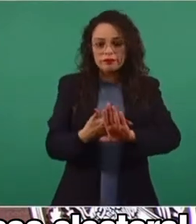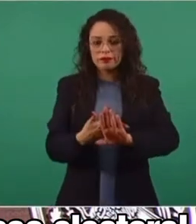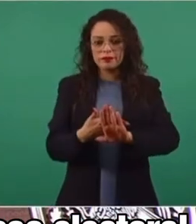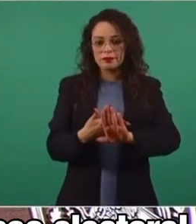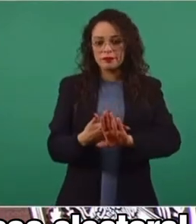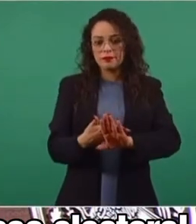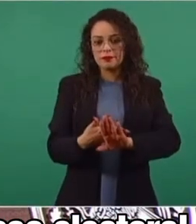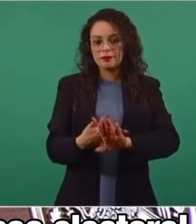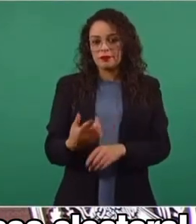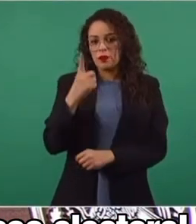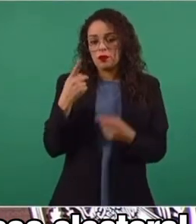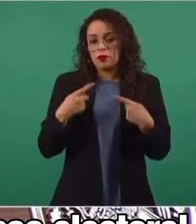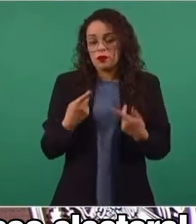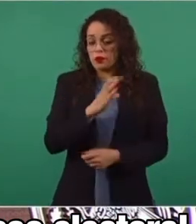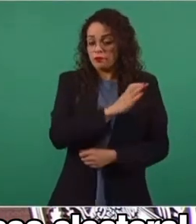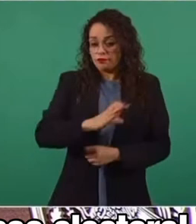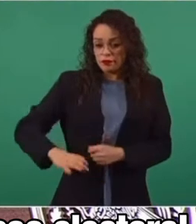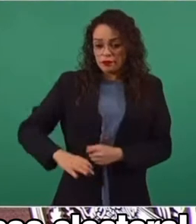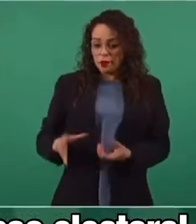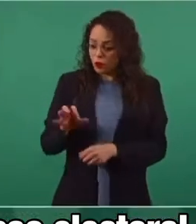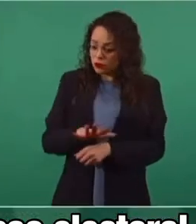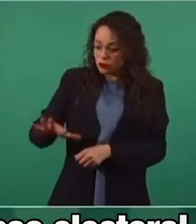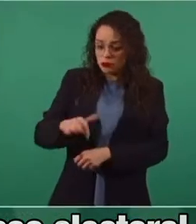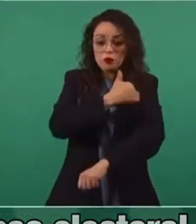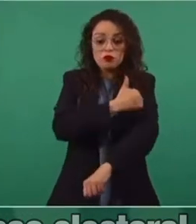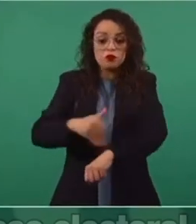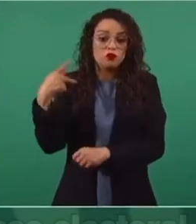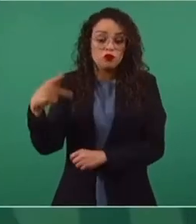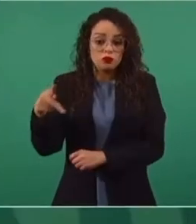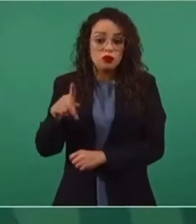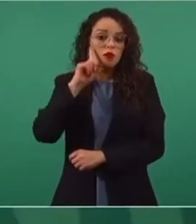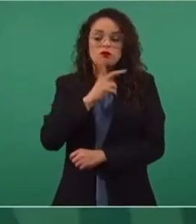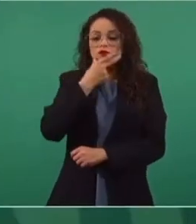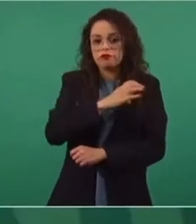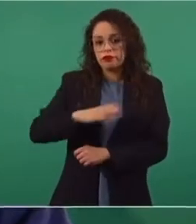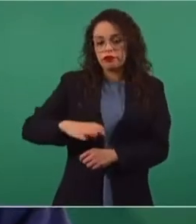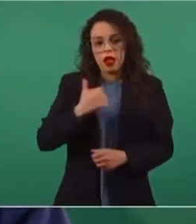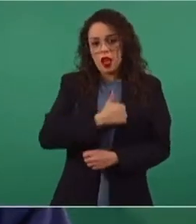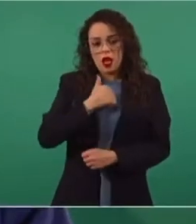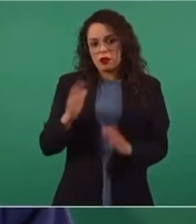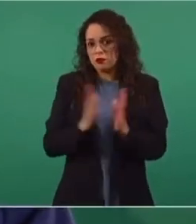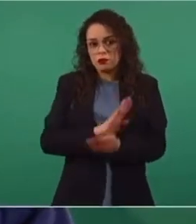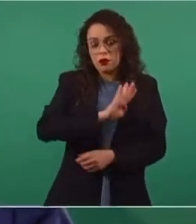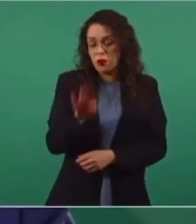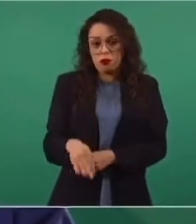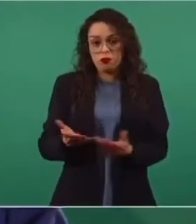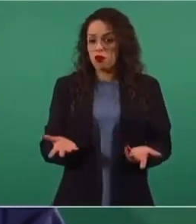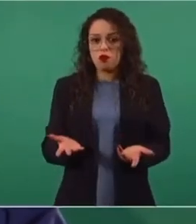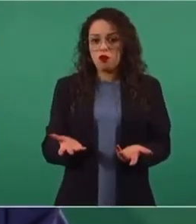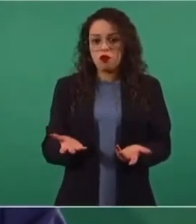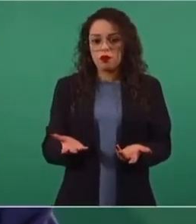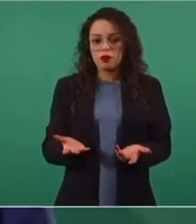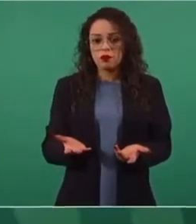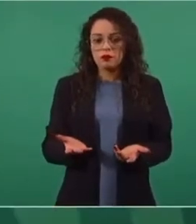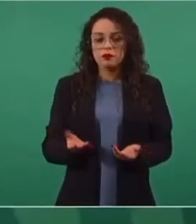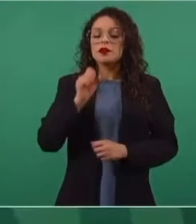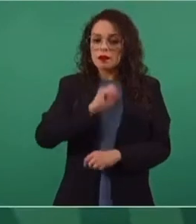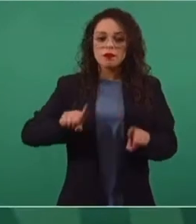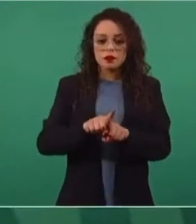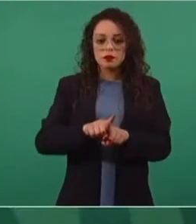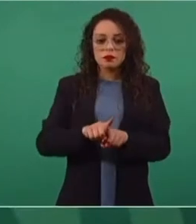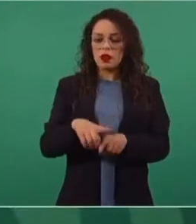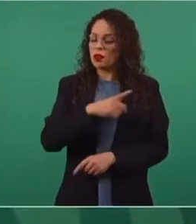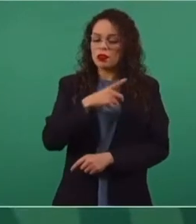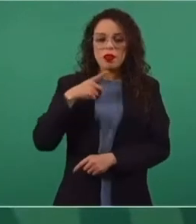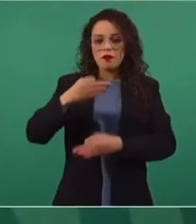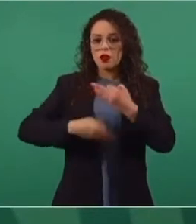que un candidato, una familia del candidato, hombre o mujer, pierdan la vida, como debemos de lamentar cualquier